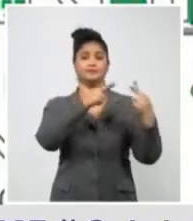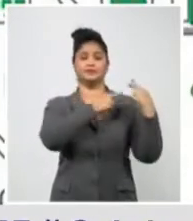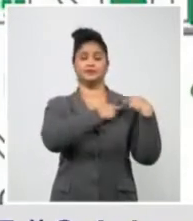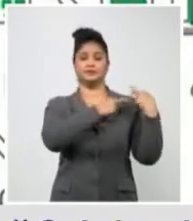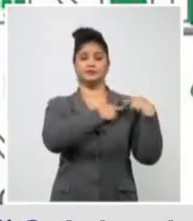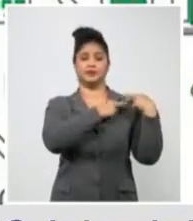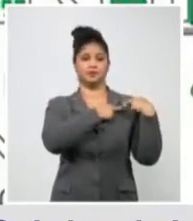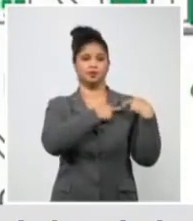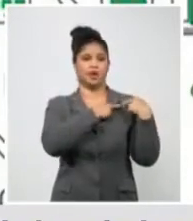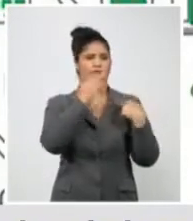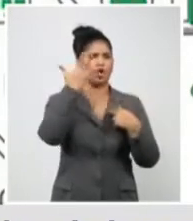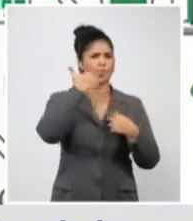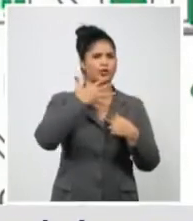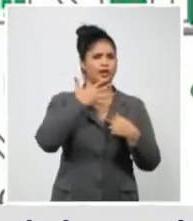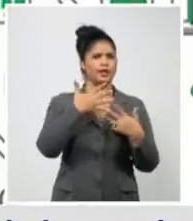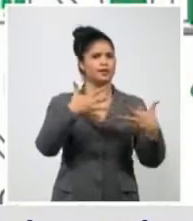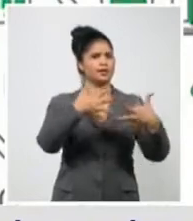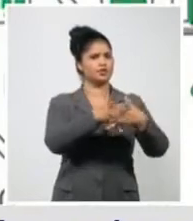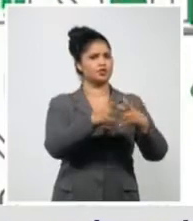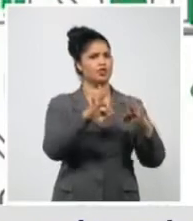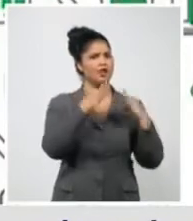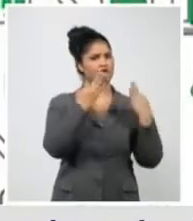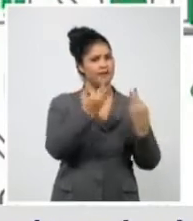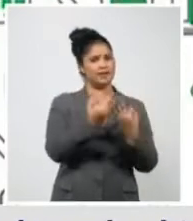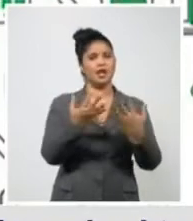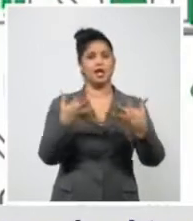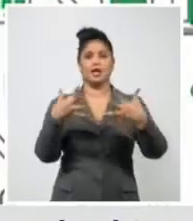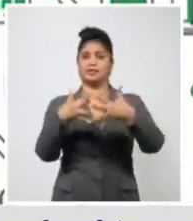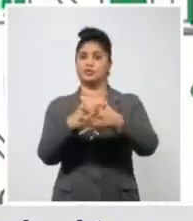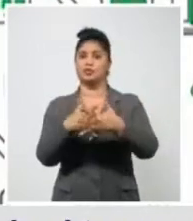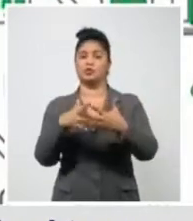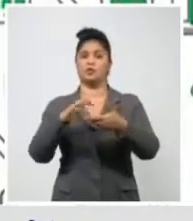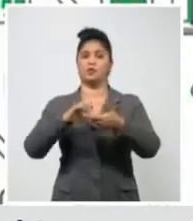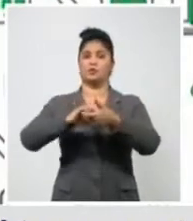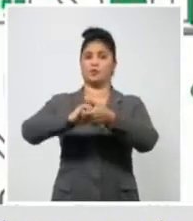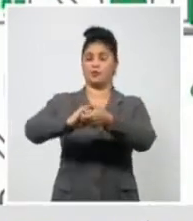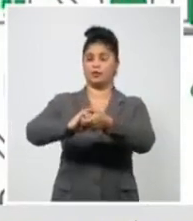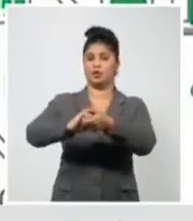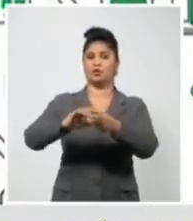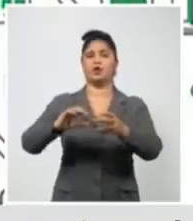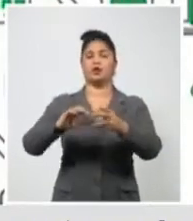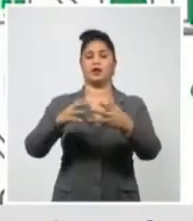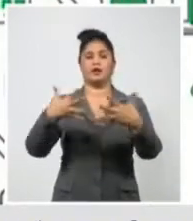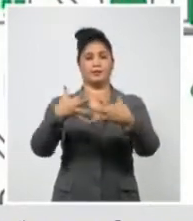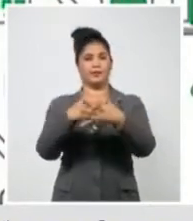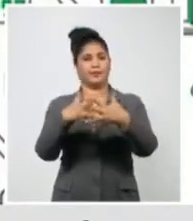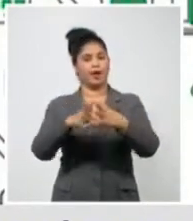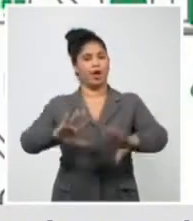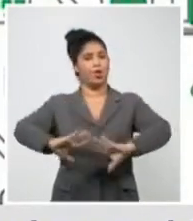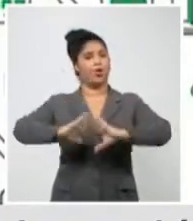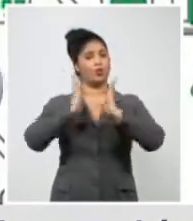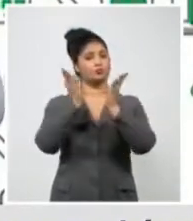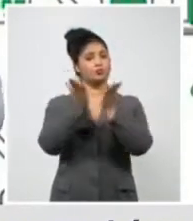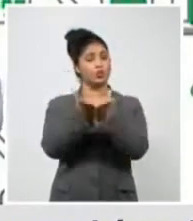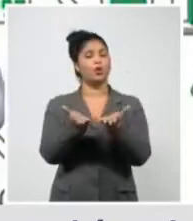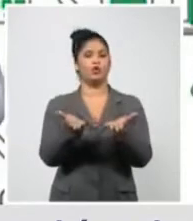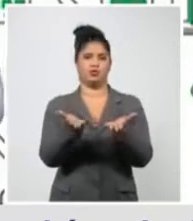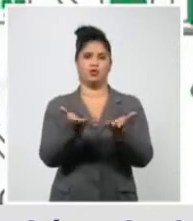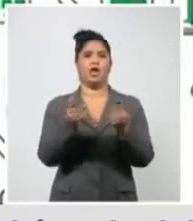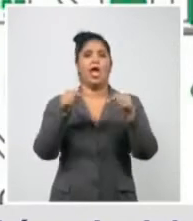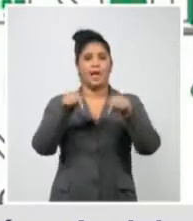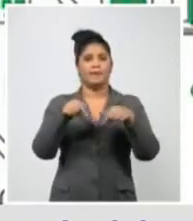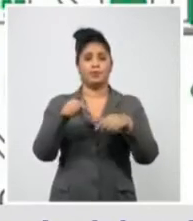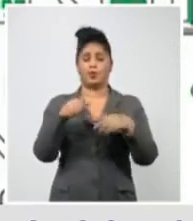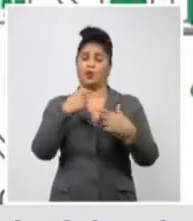una responsabilidad con nuestro colectivo. Y tenemos una responsabilidad con la población, esa que no conocemos, pero que está ahí en la calle, en la cola del